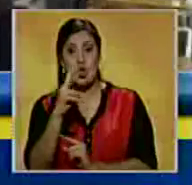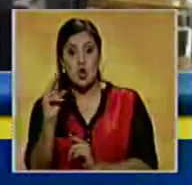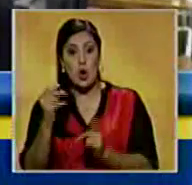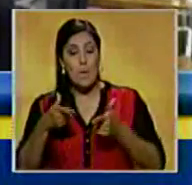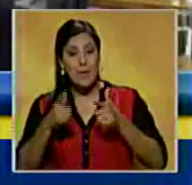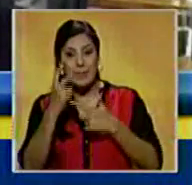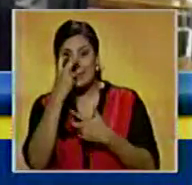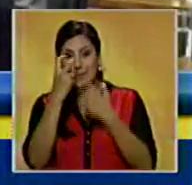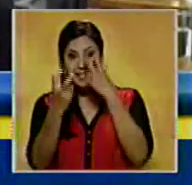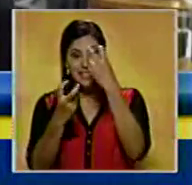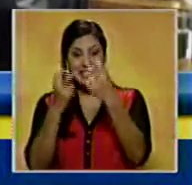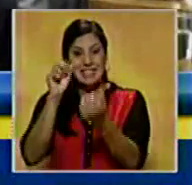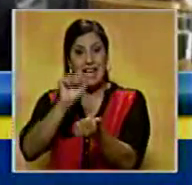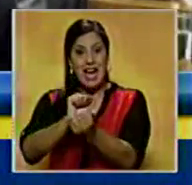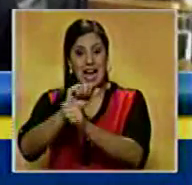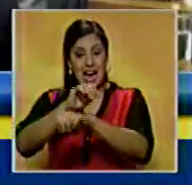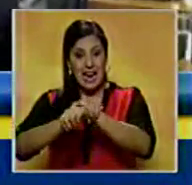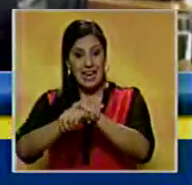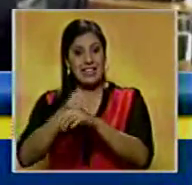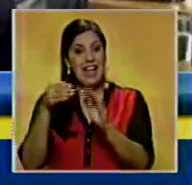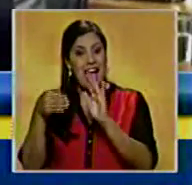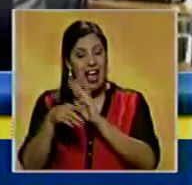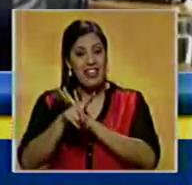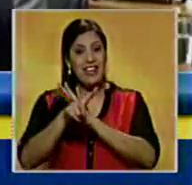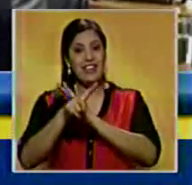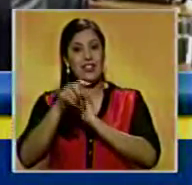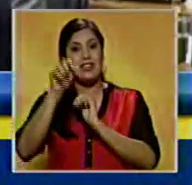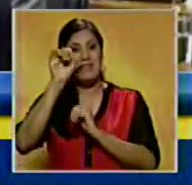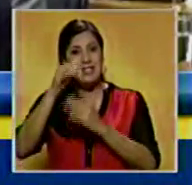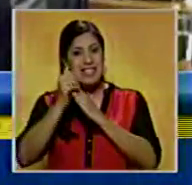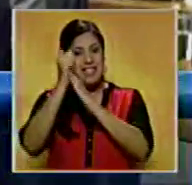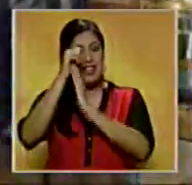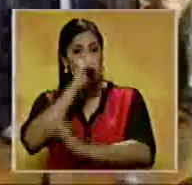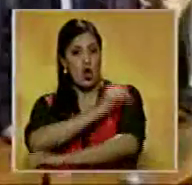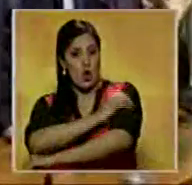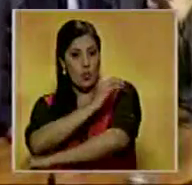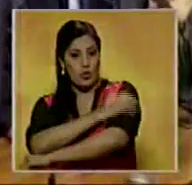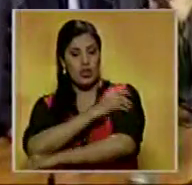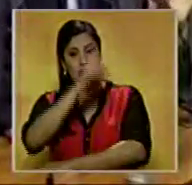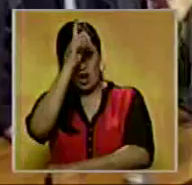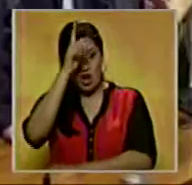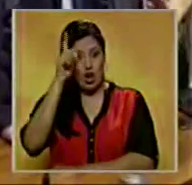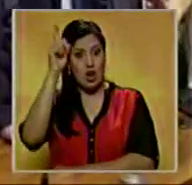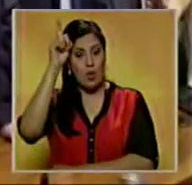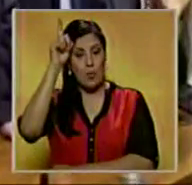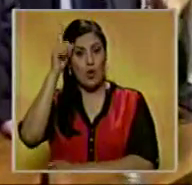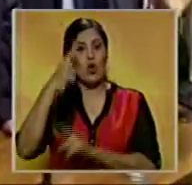permitirá la visita a las cárceles donde están recluidos los líderes opositores Leopoldo López y Daniel Ceballos.